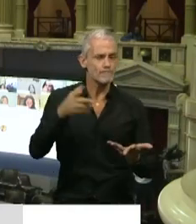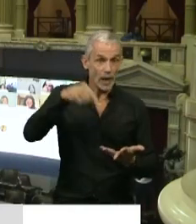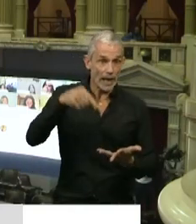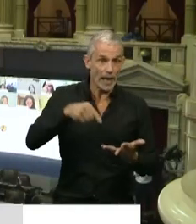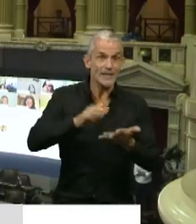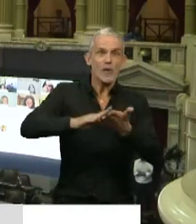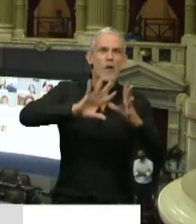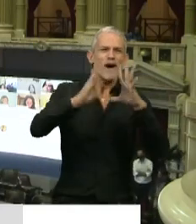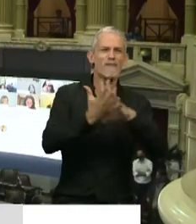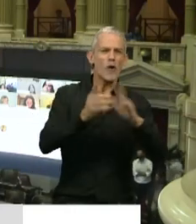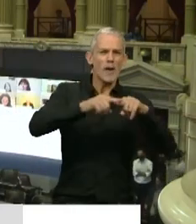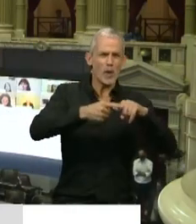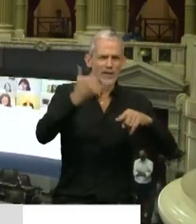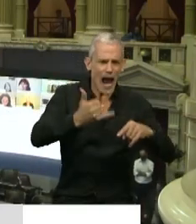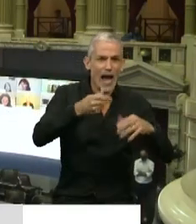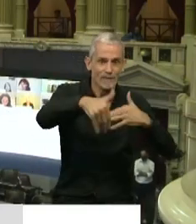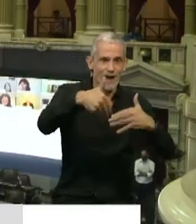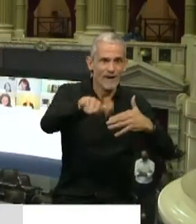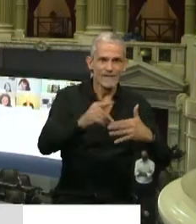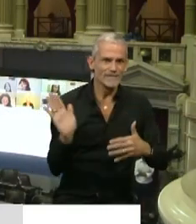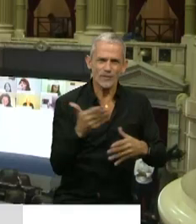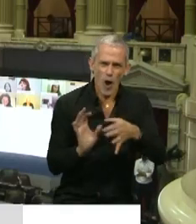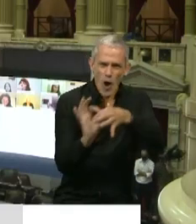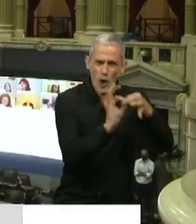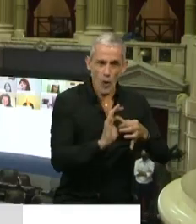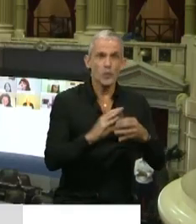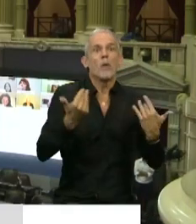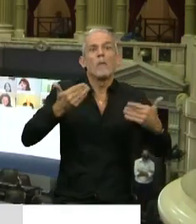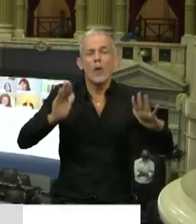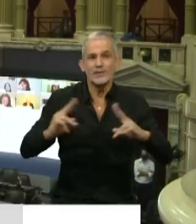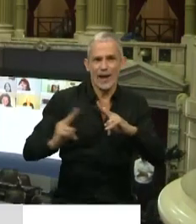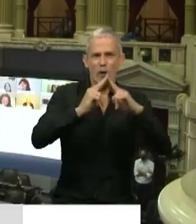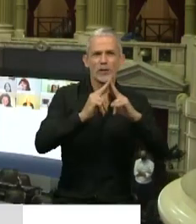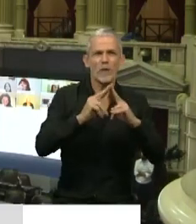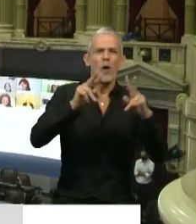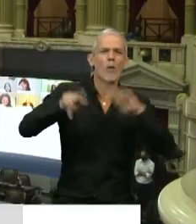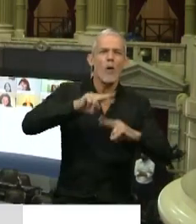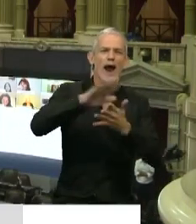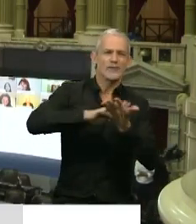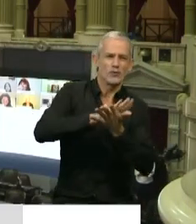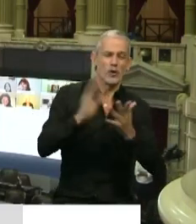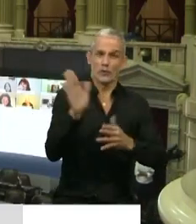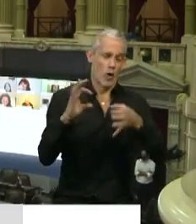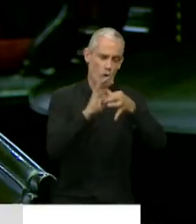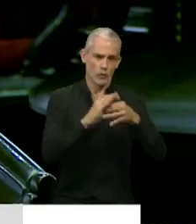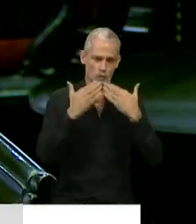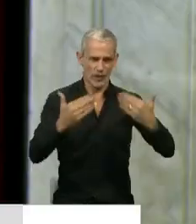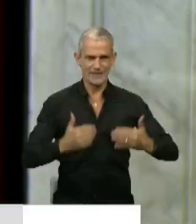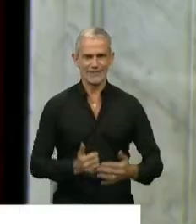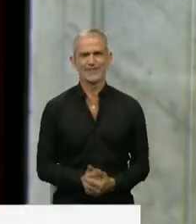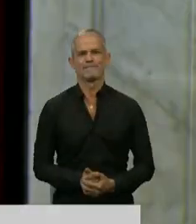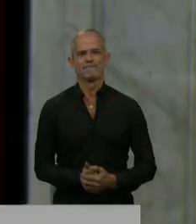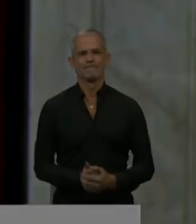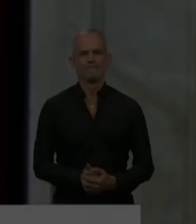nueva forma de política que tenemos que construir entre todos, nos permita encontrarnos en encontrar esas respuestas todos juntos. Gracias, Presidente. Gracias,